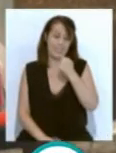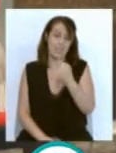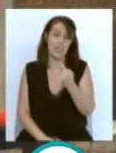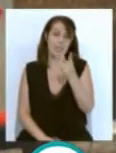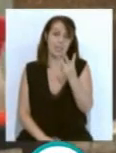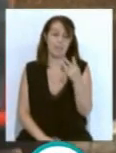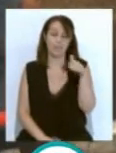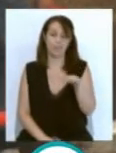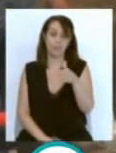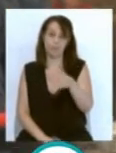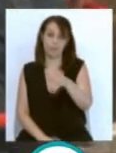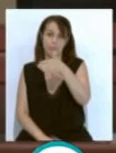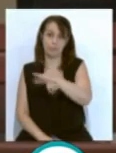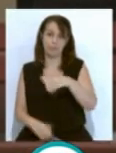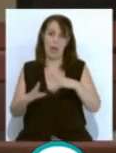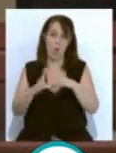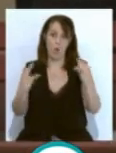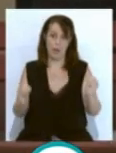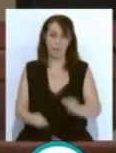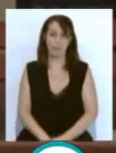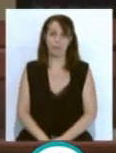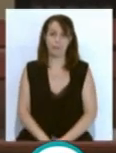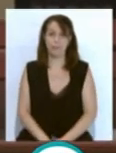fallecimientos en la comunidad autónoma.